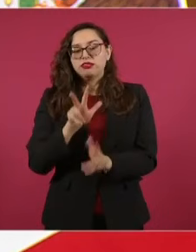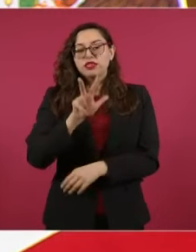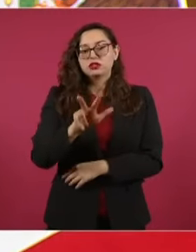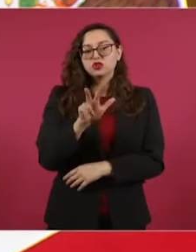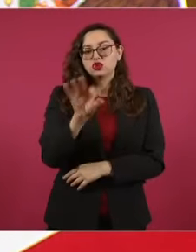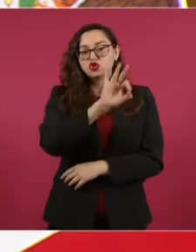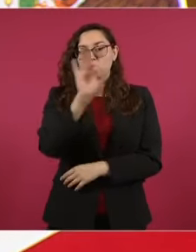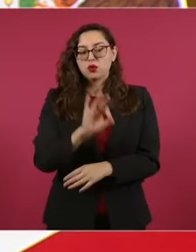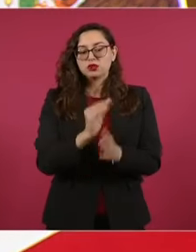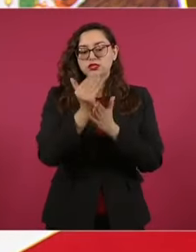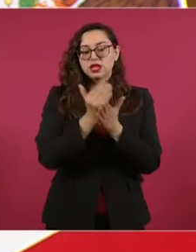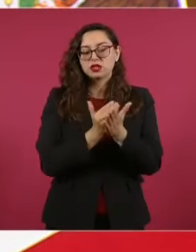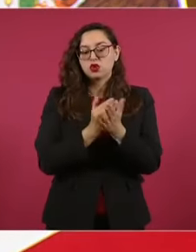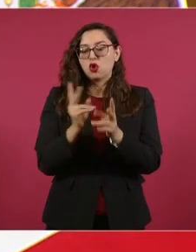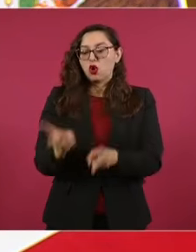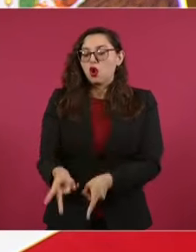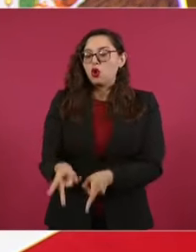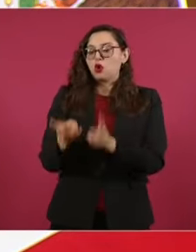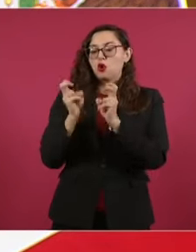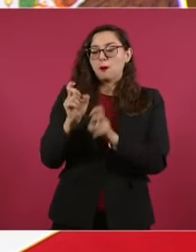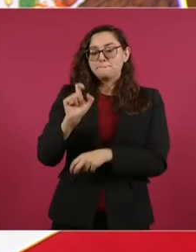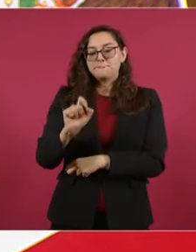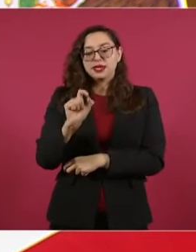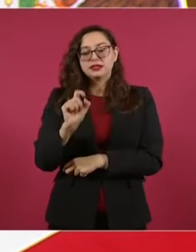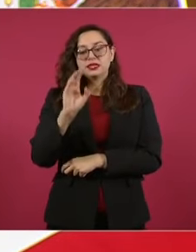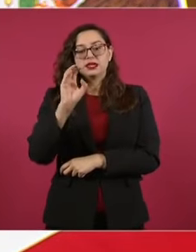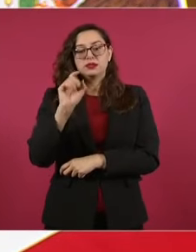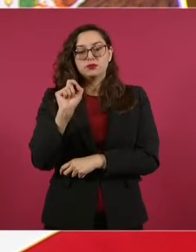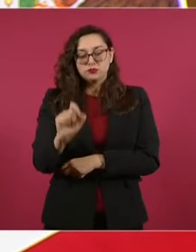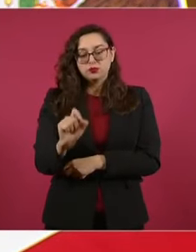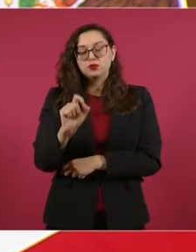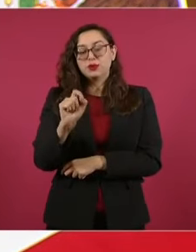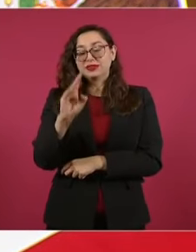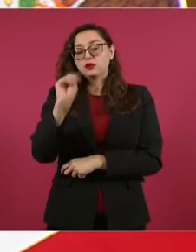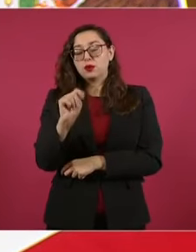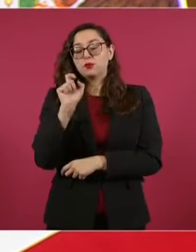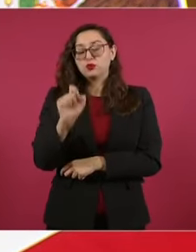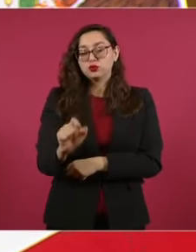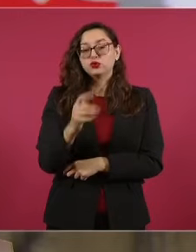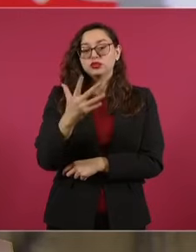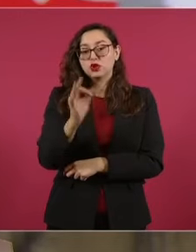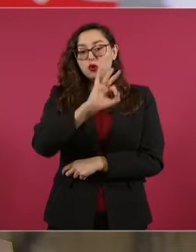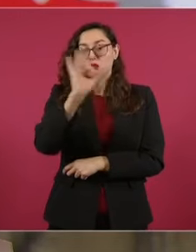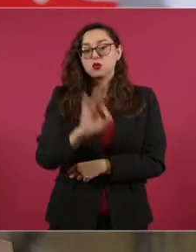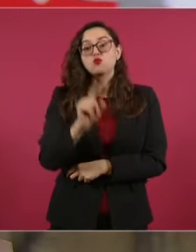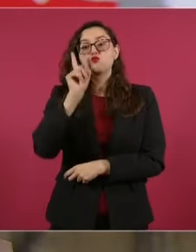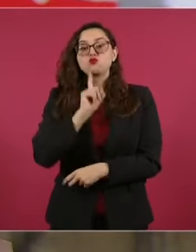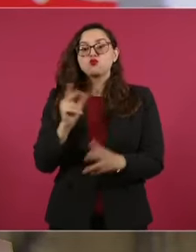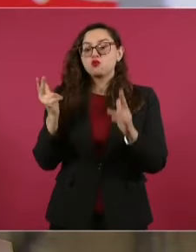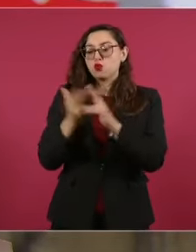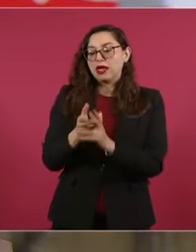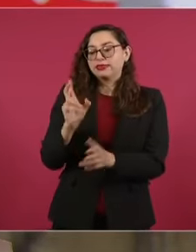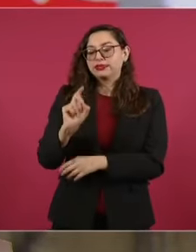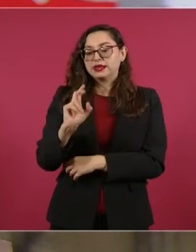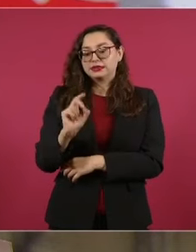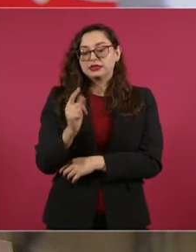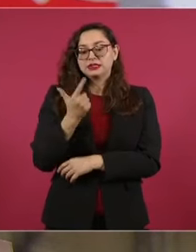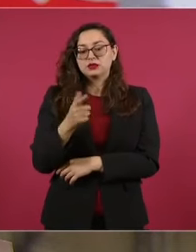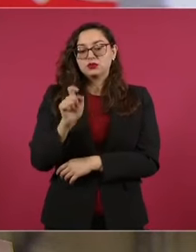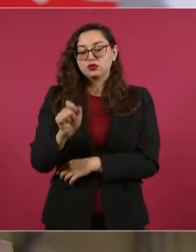ciento, el robo bajó en 29.5 por ciento, el feminicidio en 37